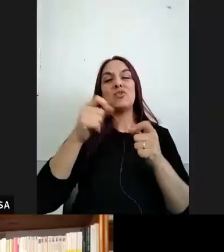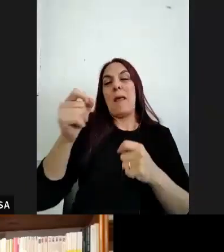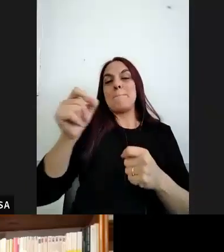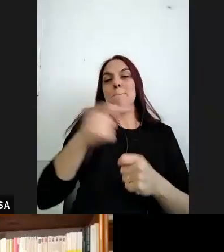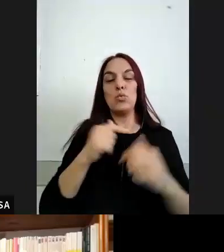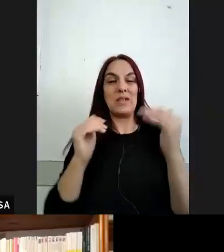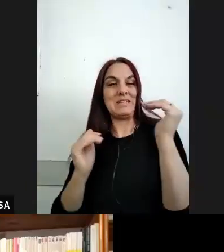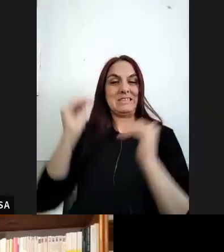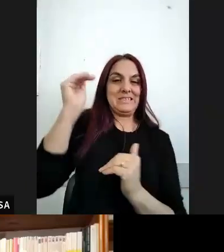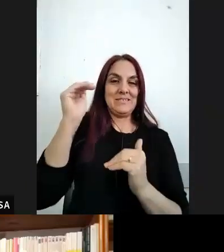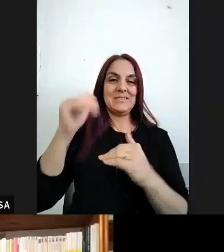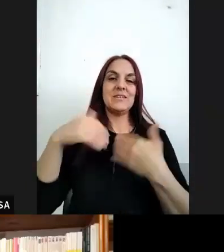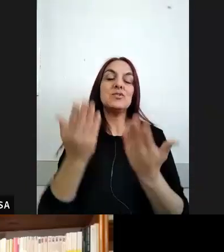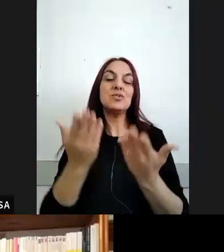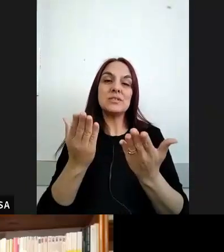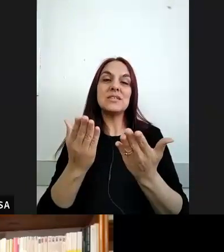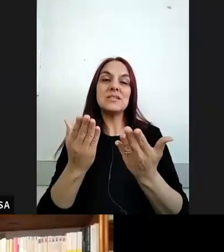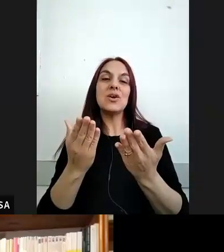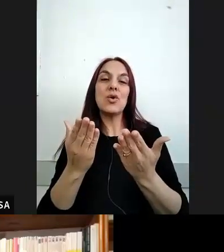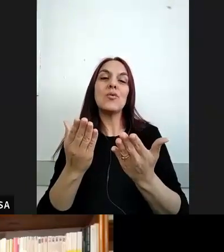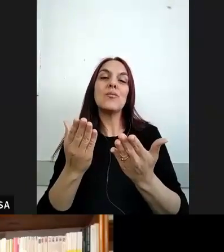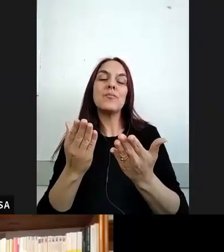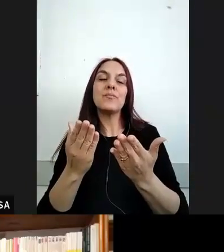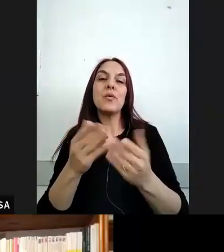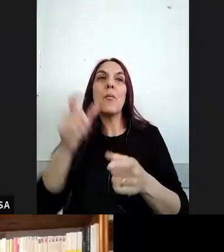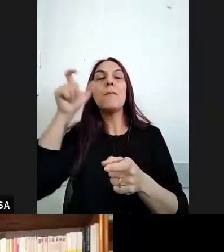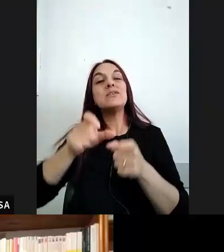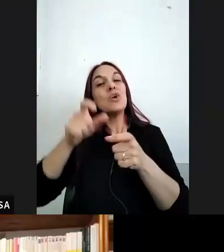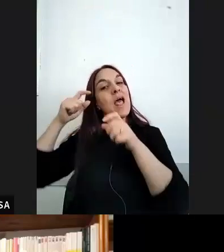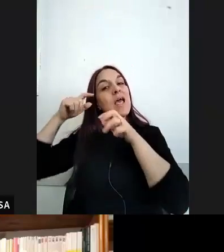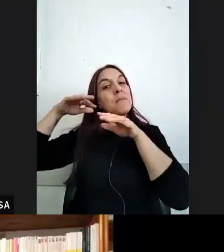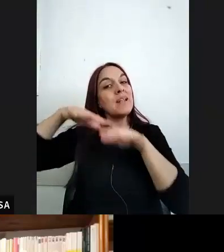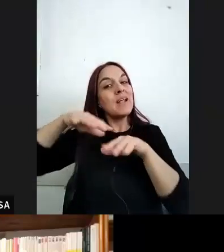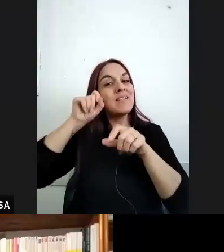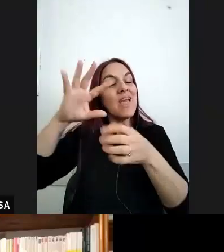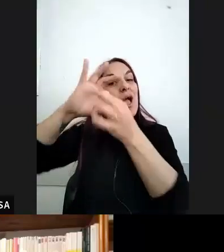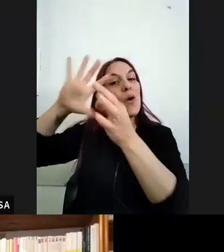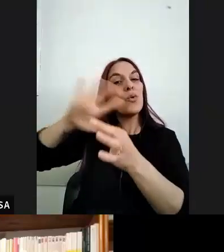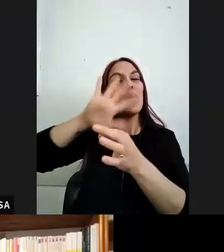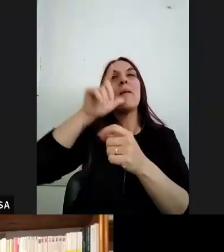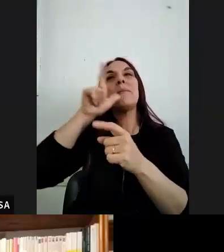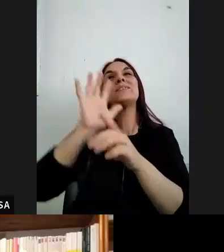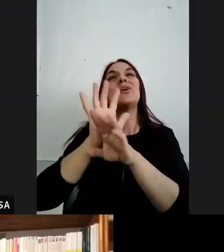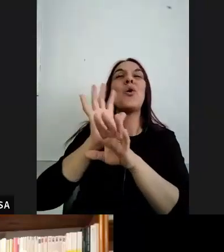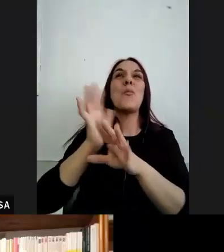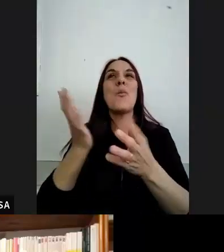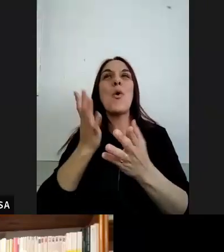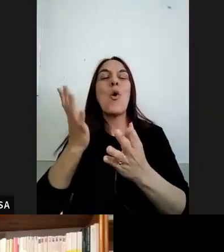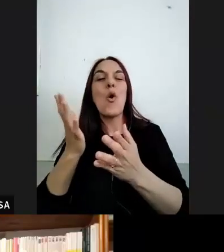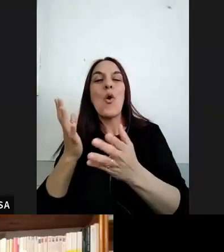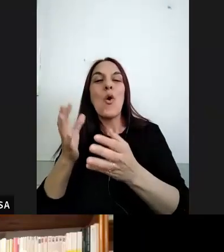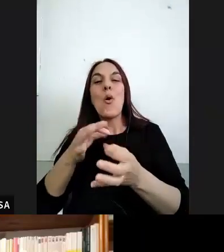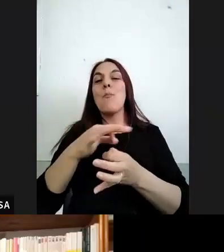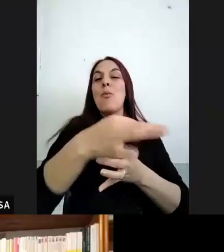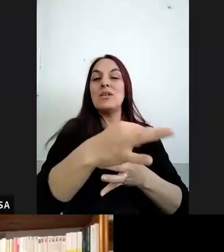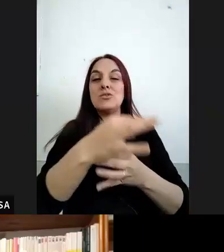supuso sobre todo nacionalizar al inmigrante europeo supuso el extrañamiento de las poblaciones indígenas